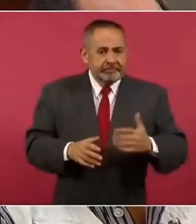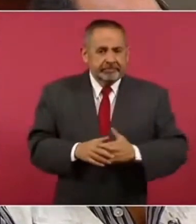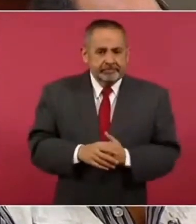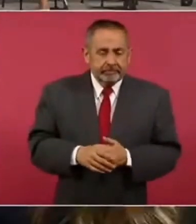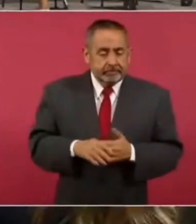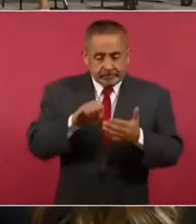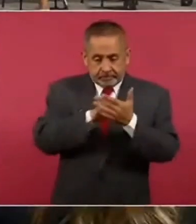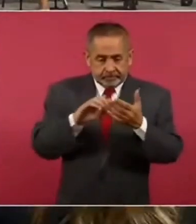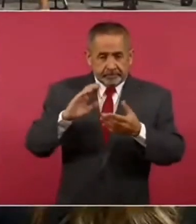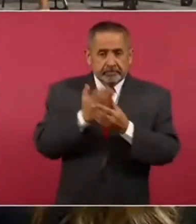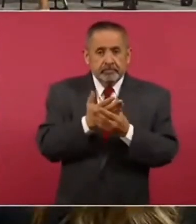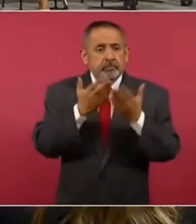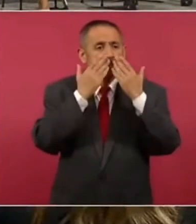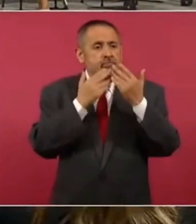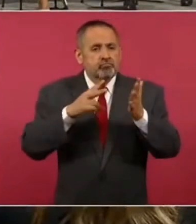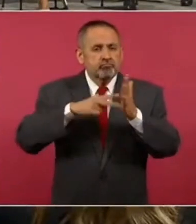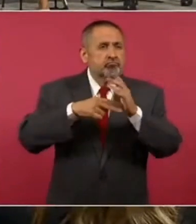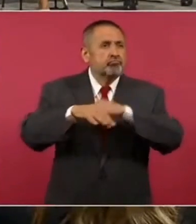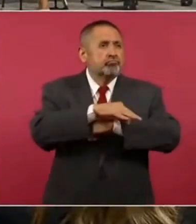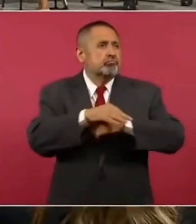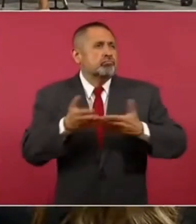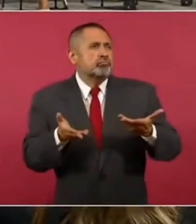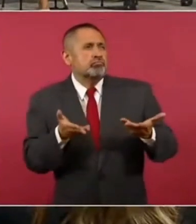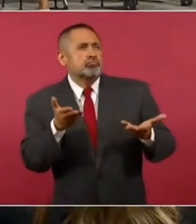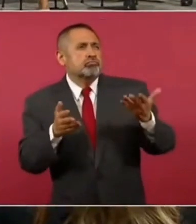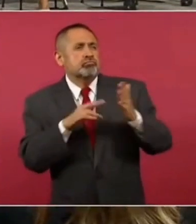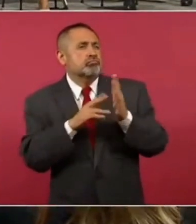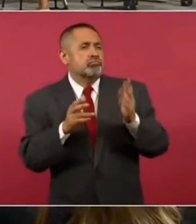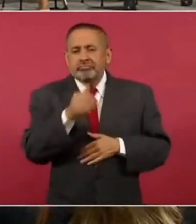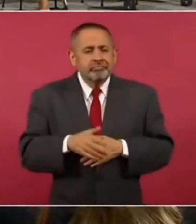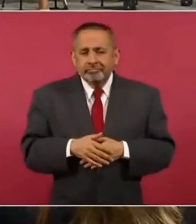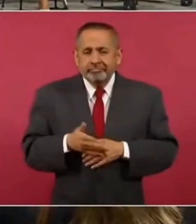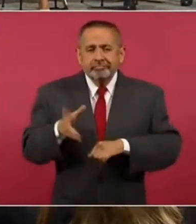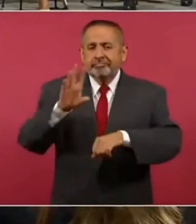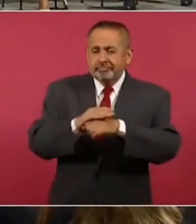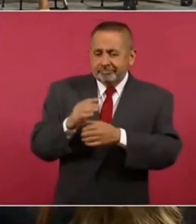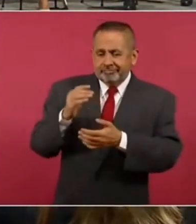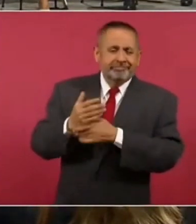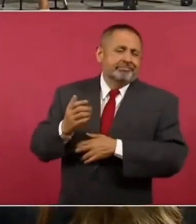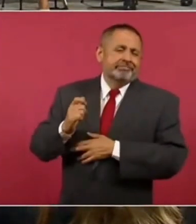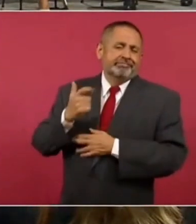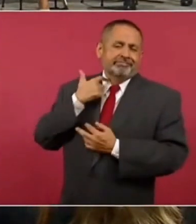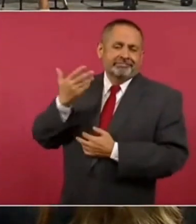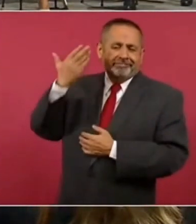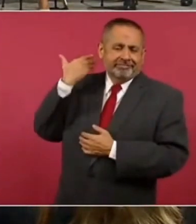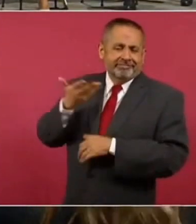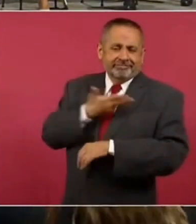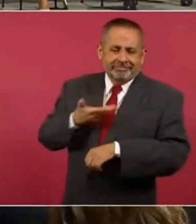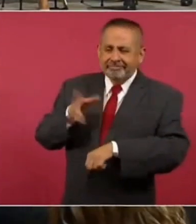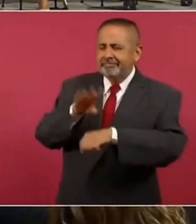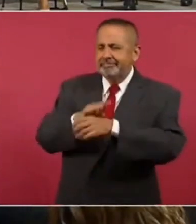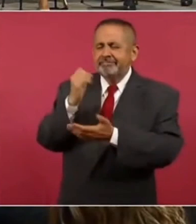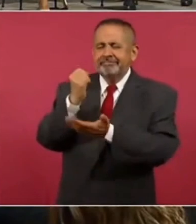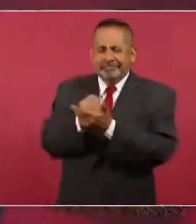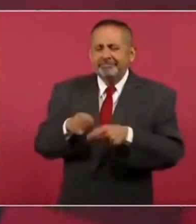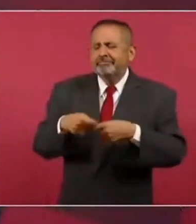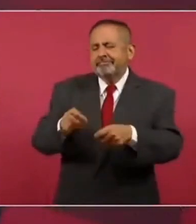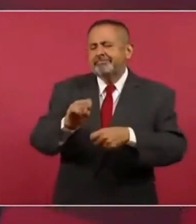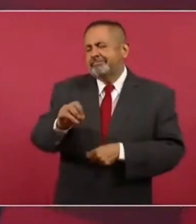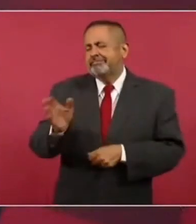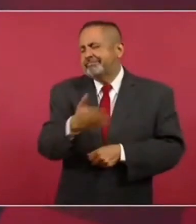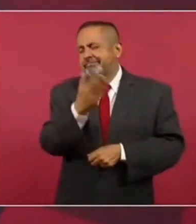por ejemplo, el cálculo estructural, les dieron las licencias, la pasada administración, a esta y a otros